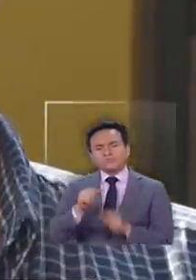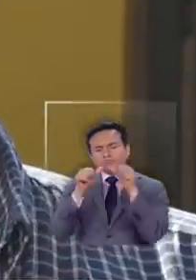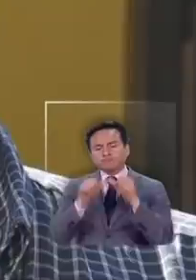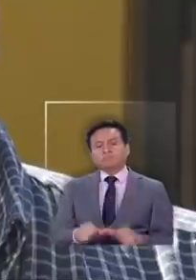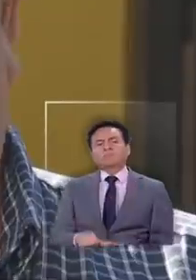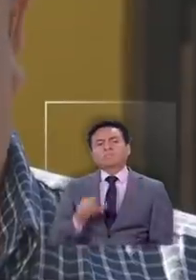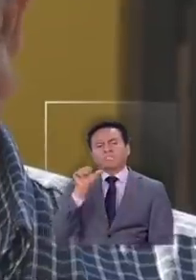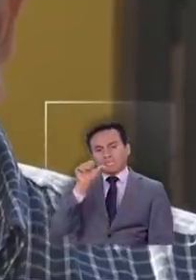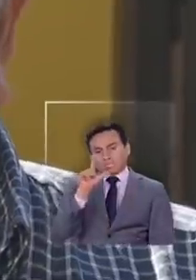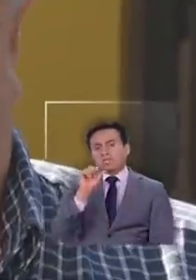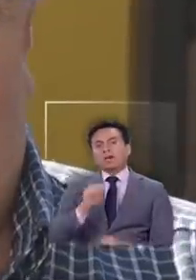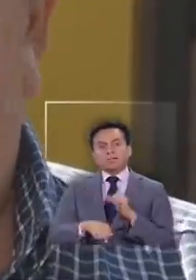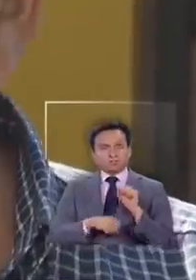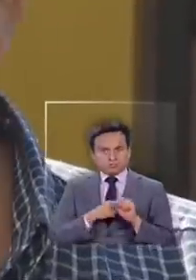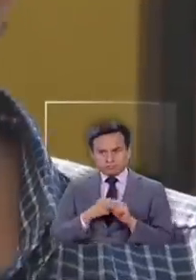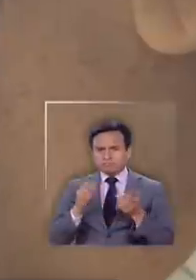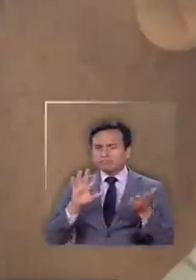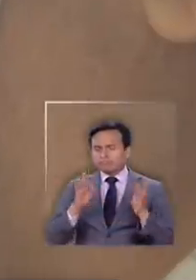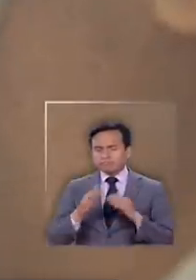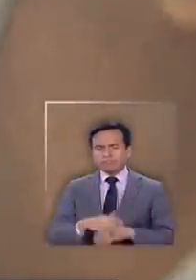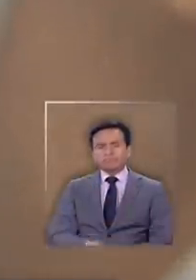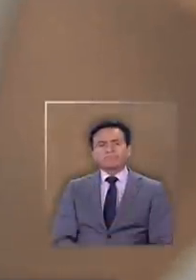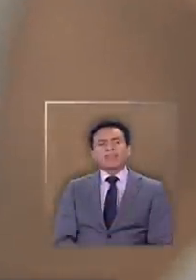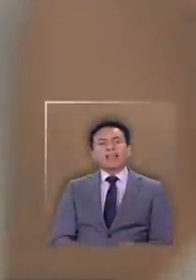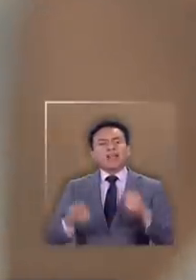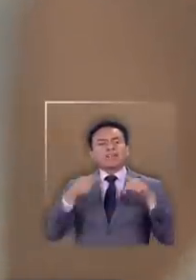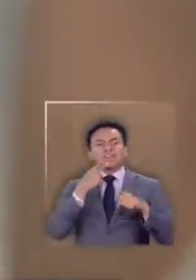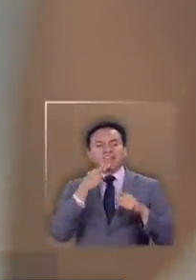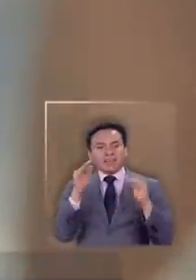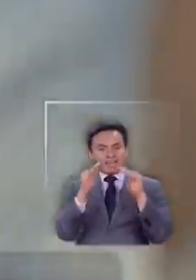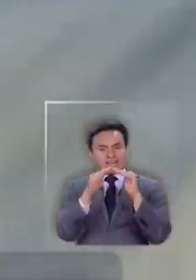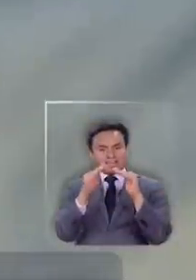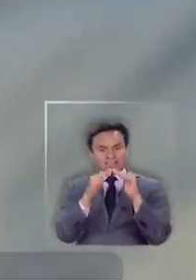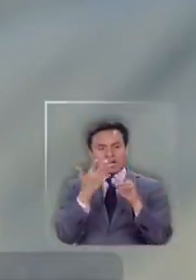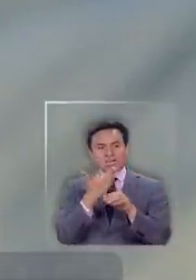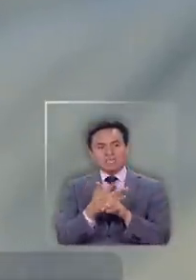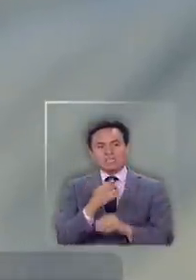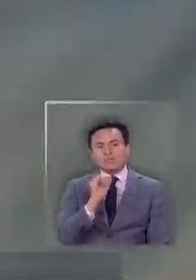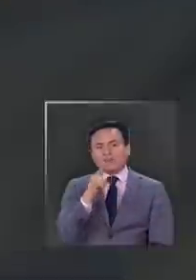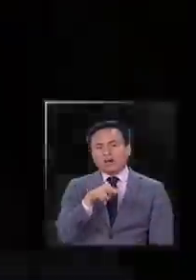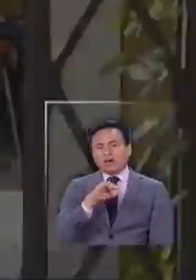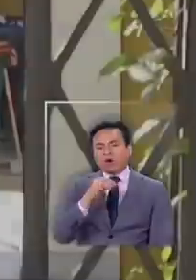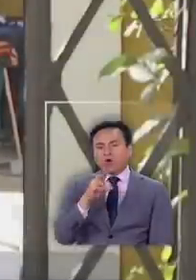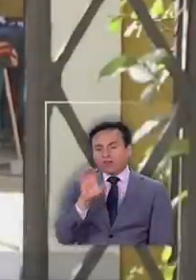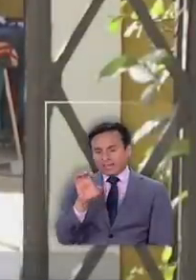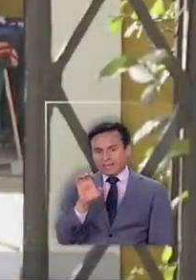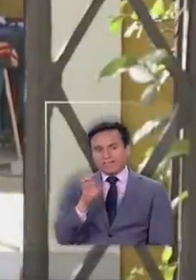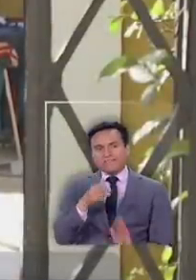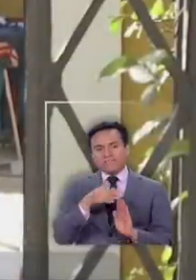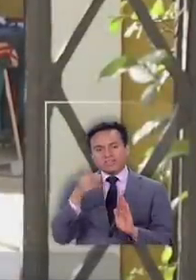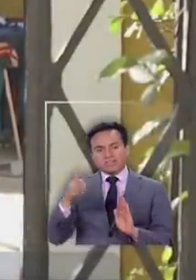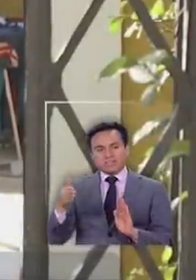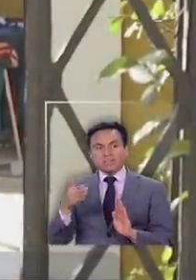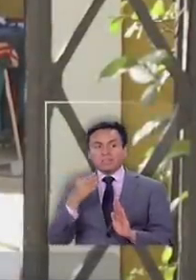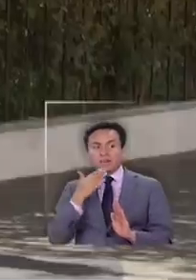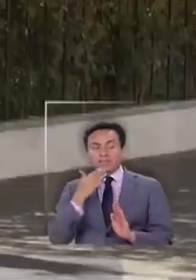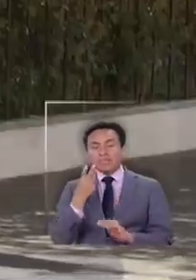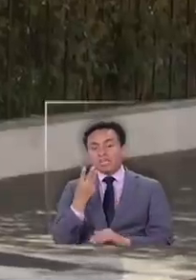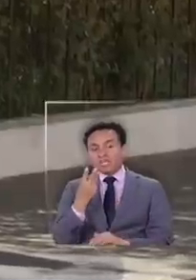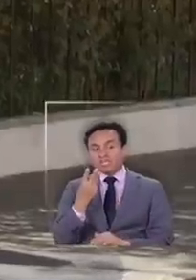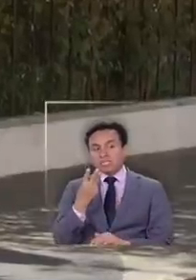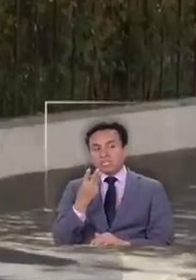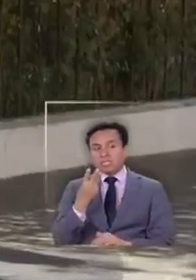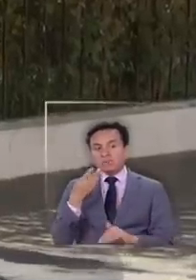6, 7 por allí ahora vive en esta casa con Iván y Jorge sus vecinas también tres